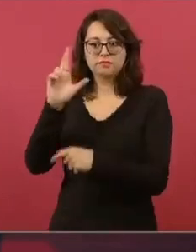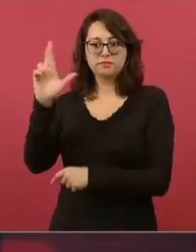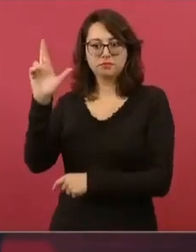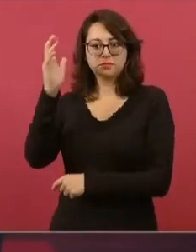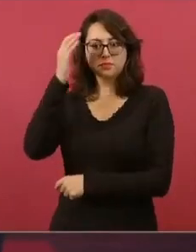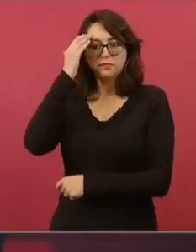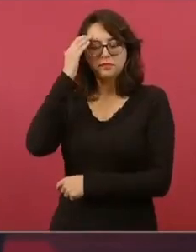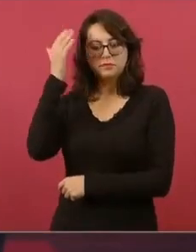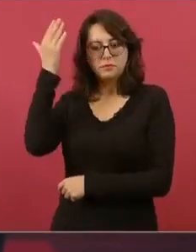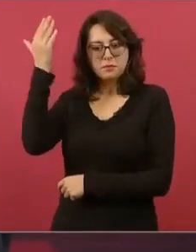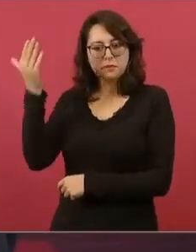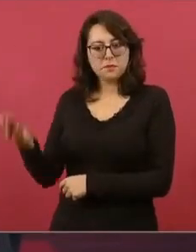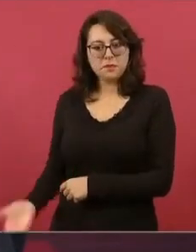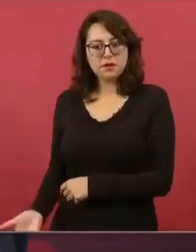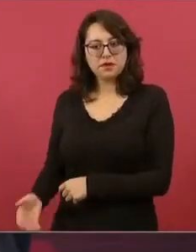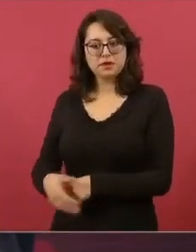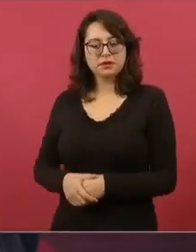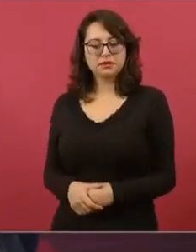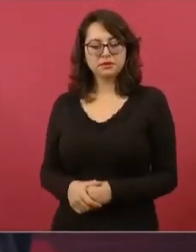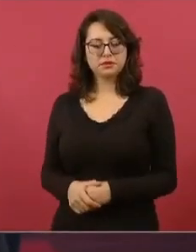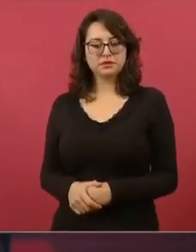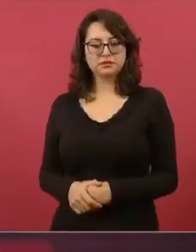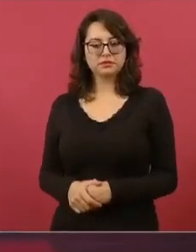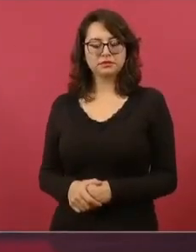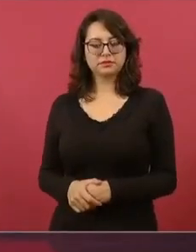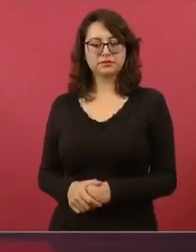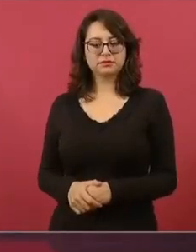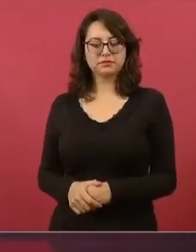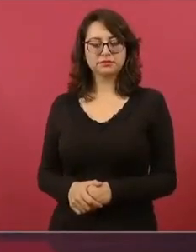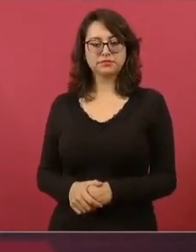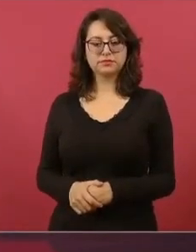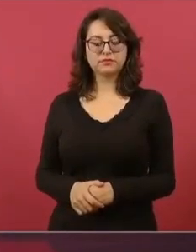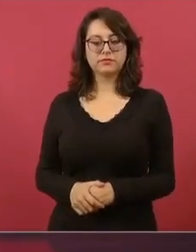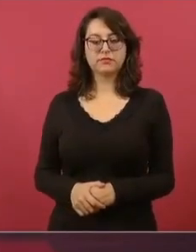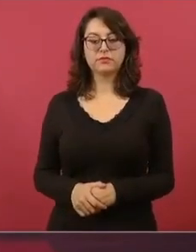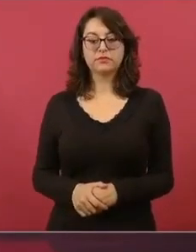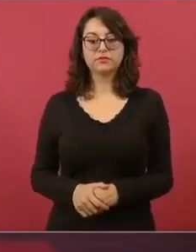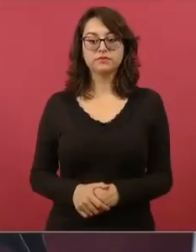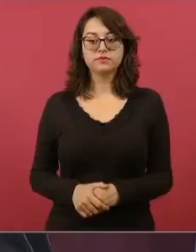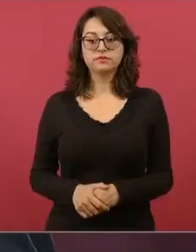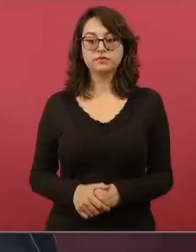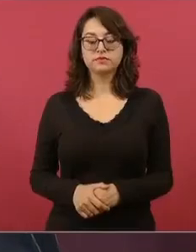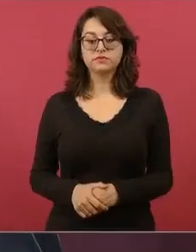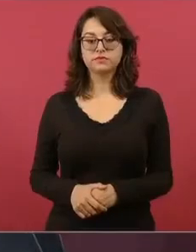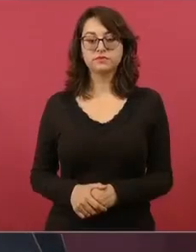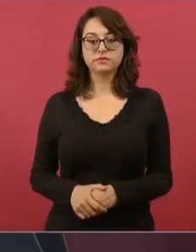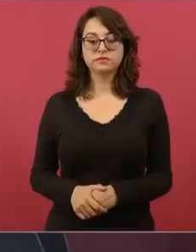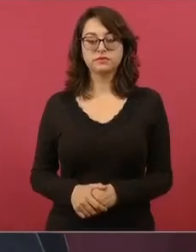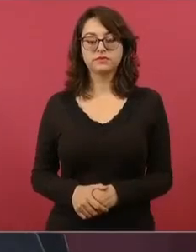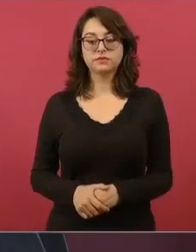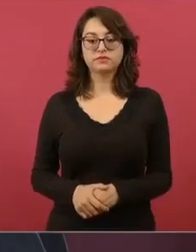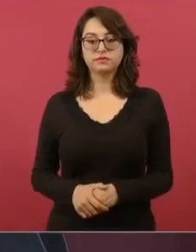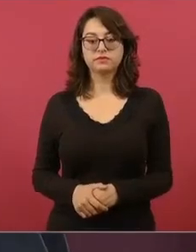Hay una tradición en México de ese periodismo